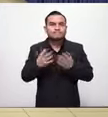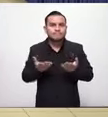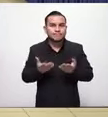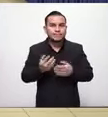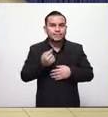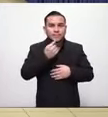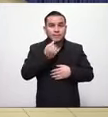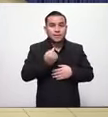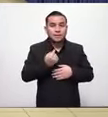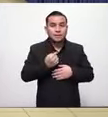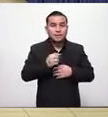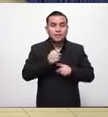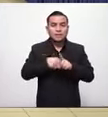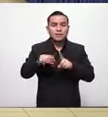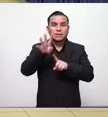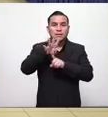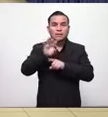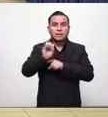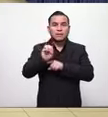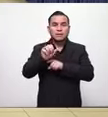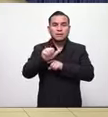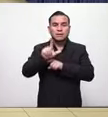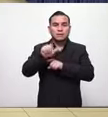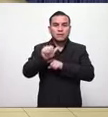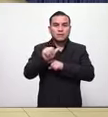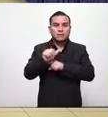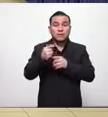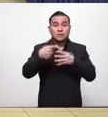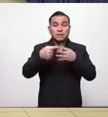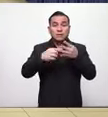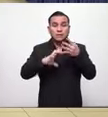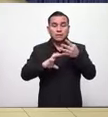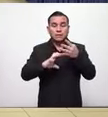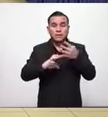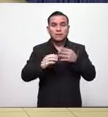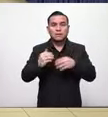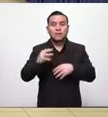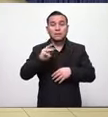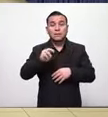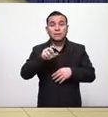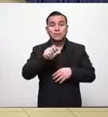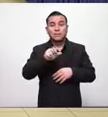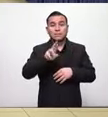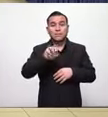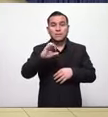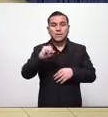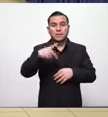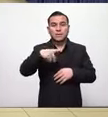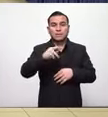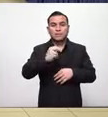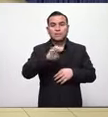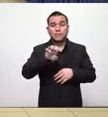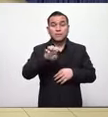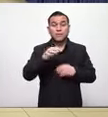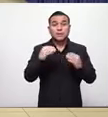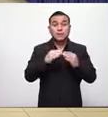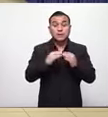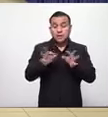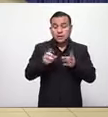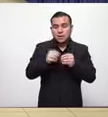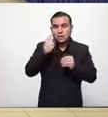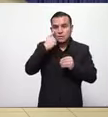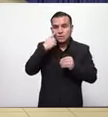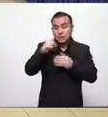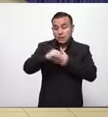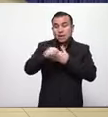a la sala de lo constitucional a Mario Ponce y a sus asociados y a los que están reunidos en este momento